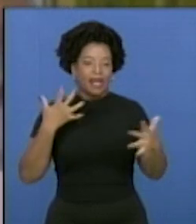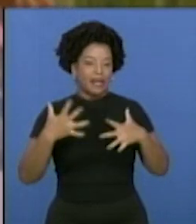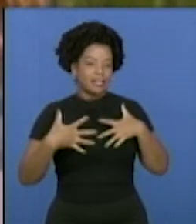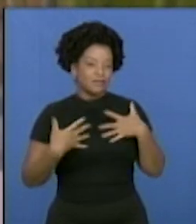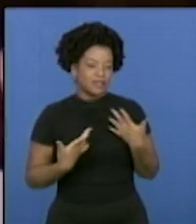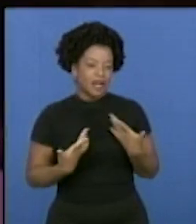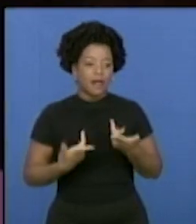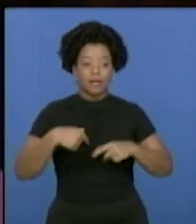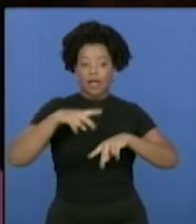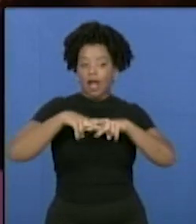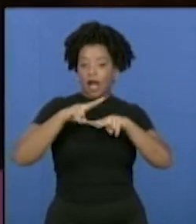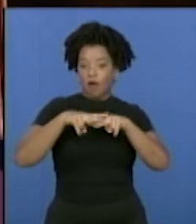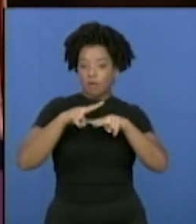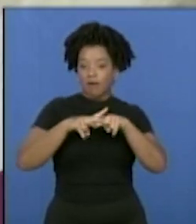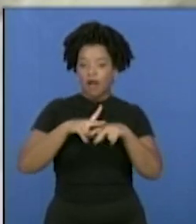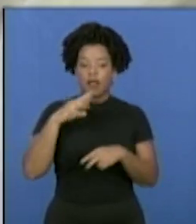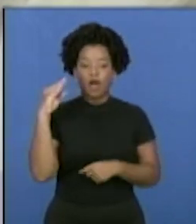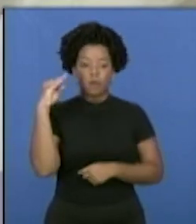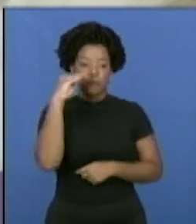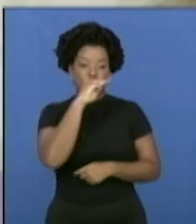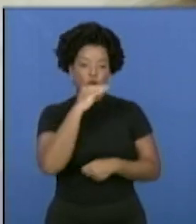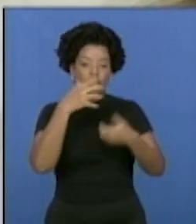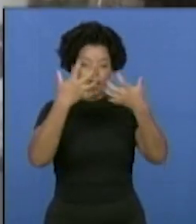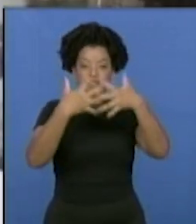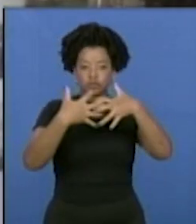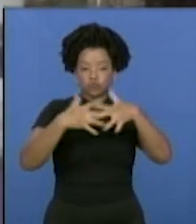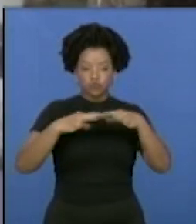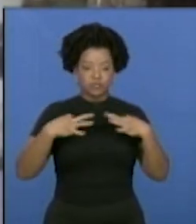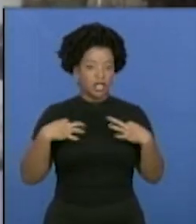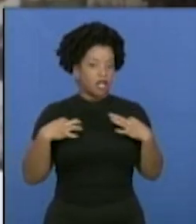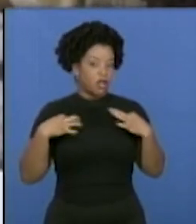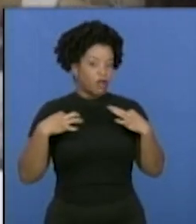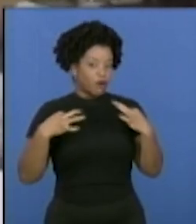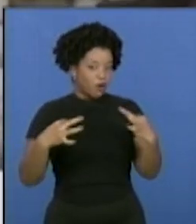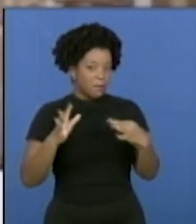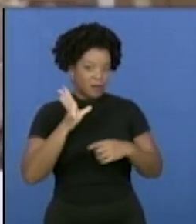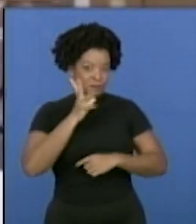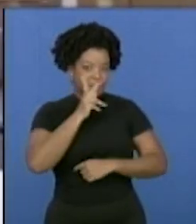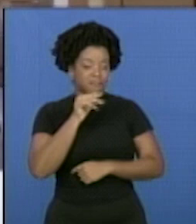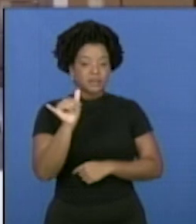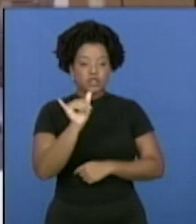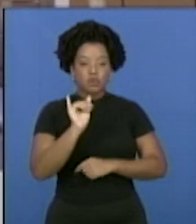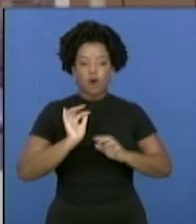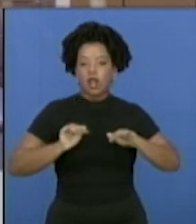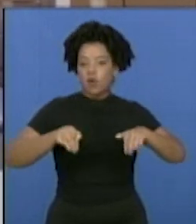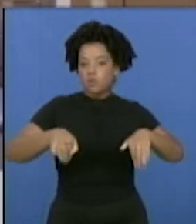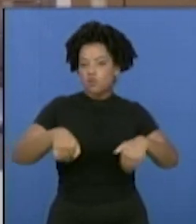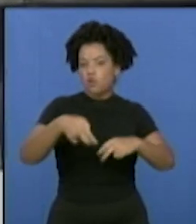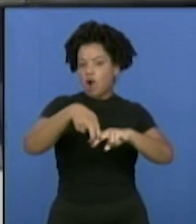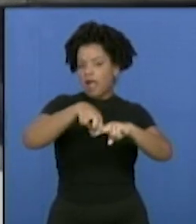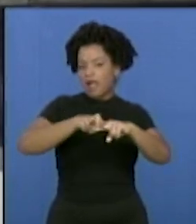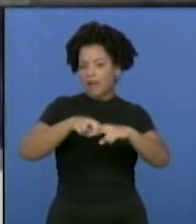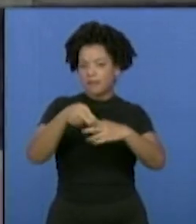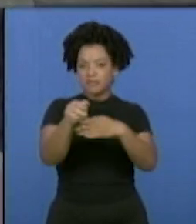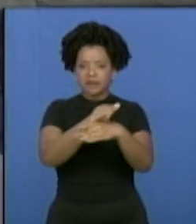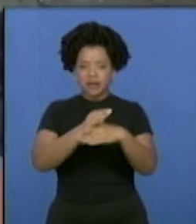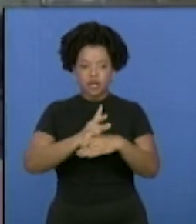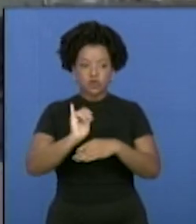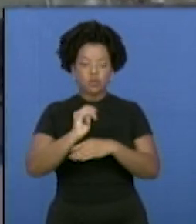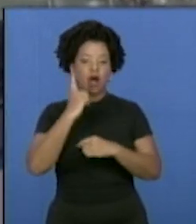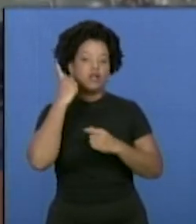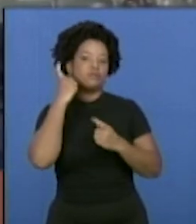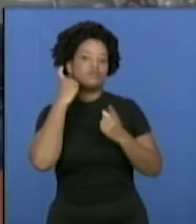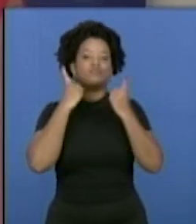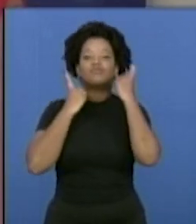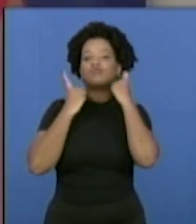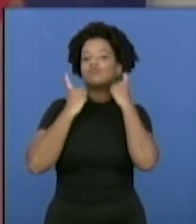Habana Moda, Simposio Internacional de la Industria del Vestir, el Simposio Internacional de Muebles y el Simposio Internacional de Perfumería